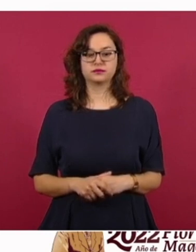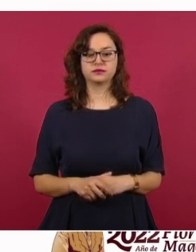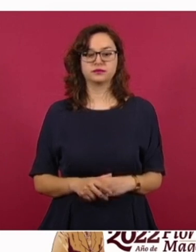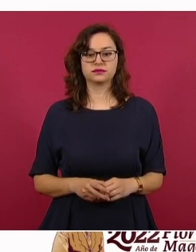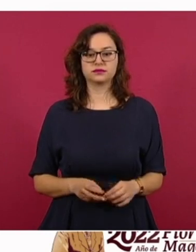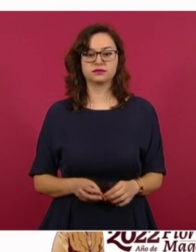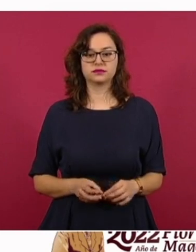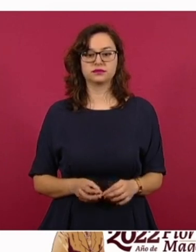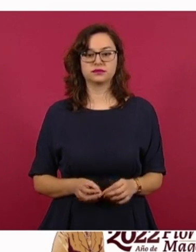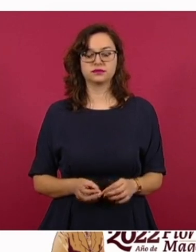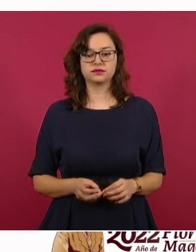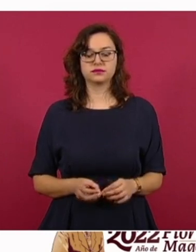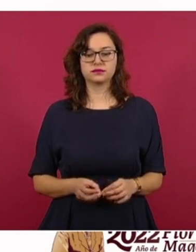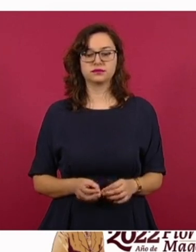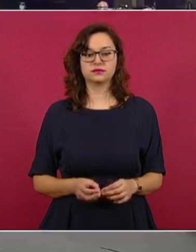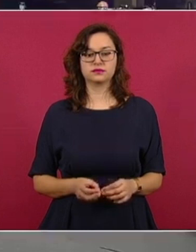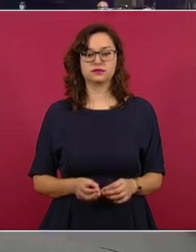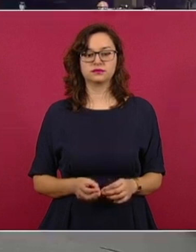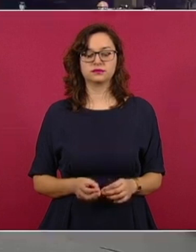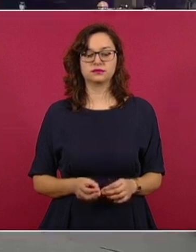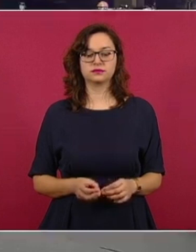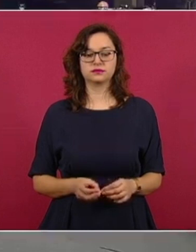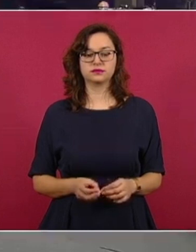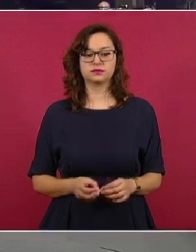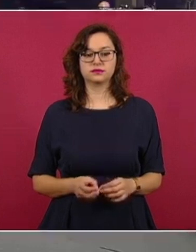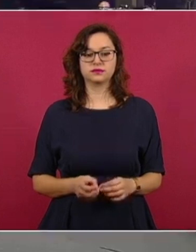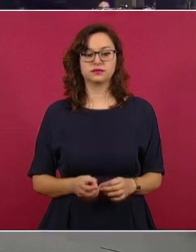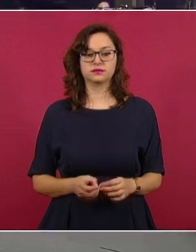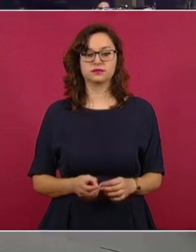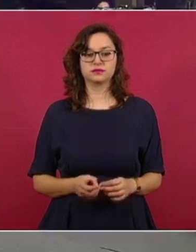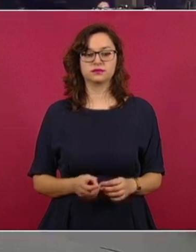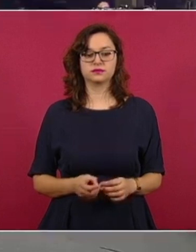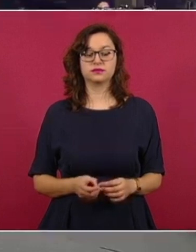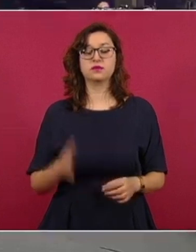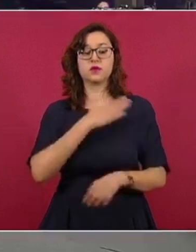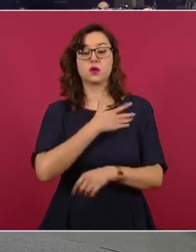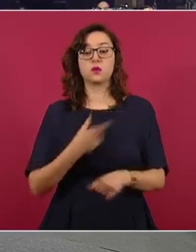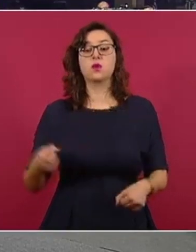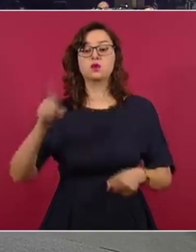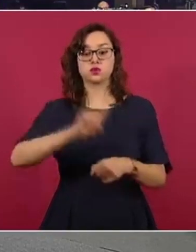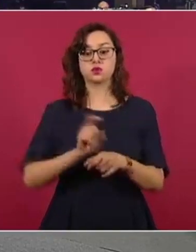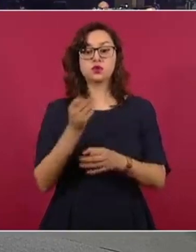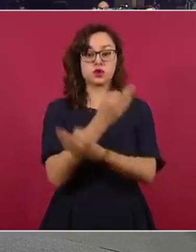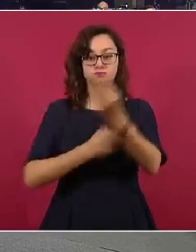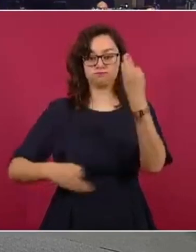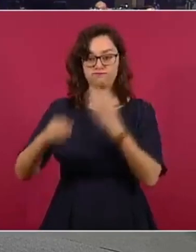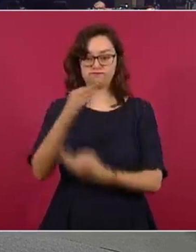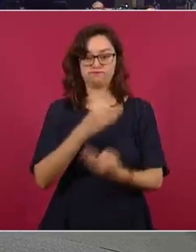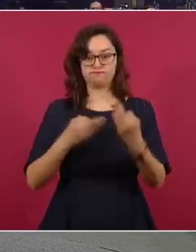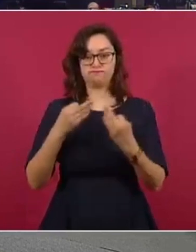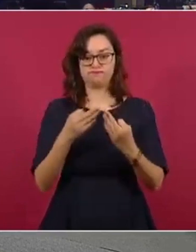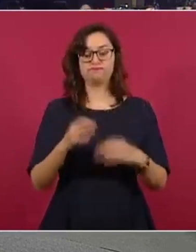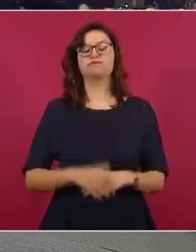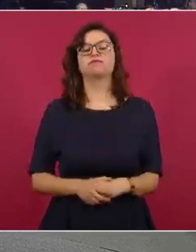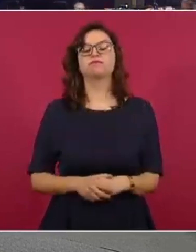Buenos días a todos. Pues primero en referencia a la pregunta, al cuestionamiento que se hizo al día